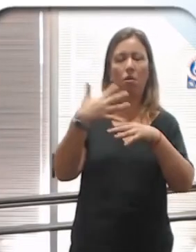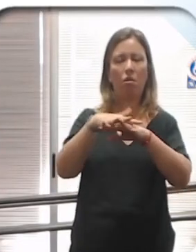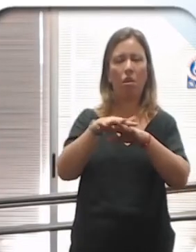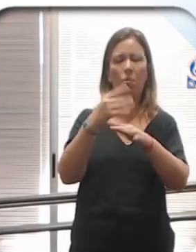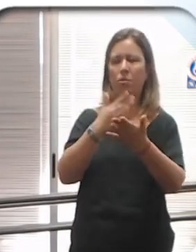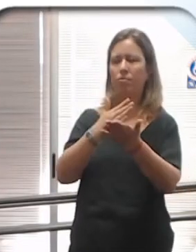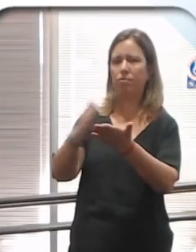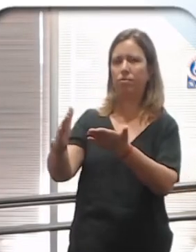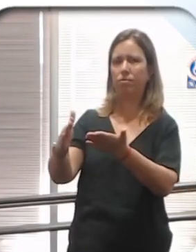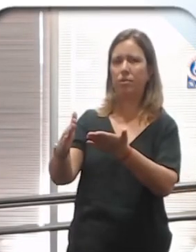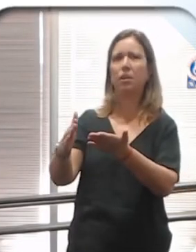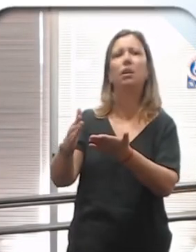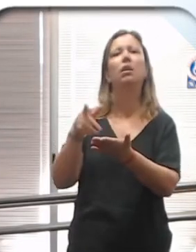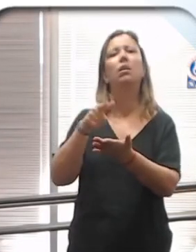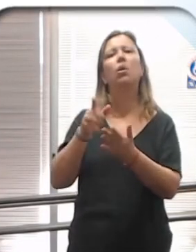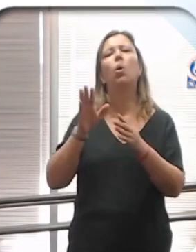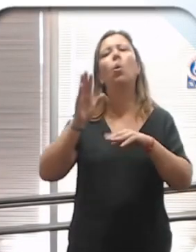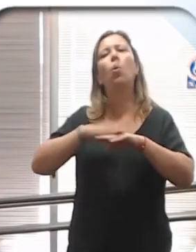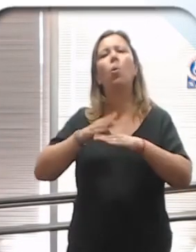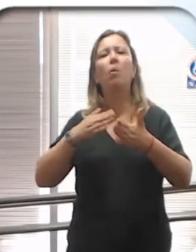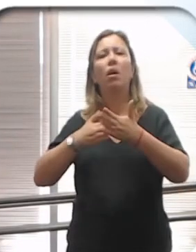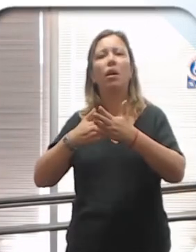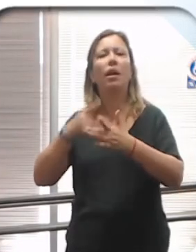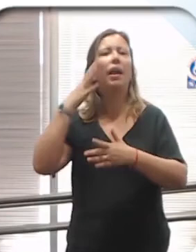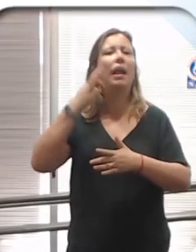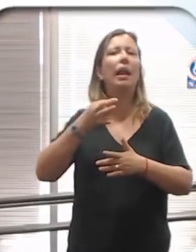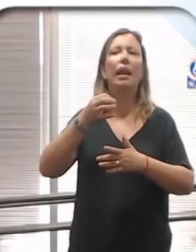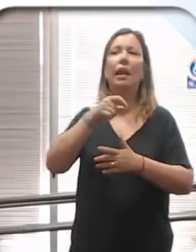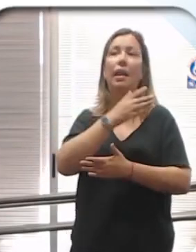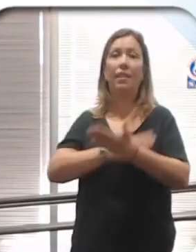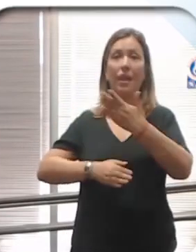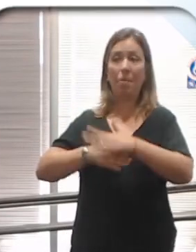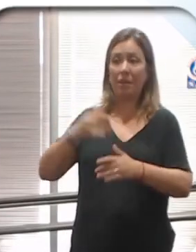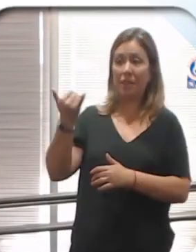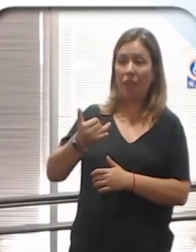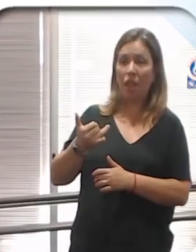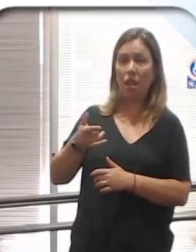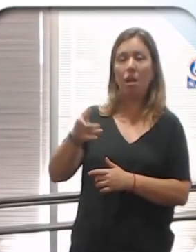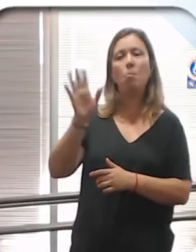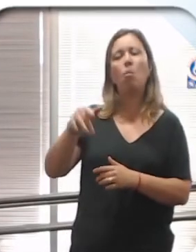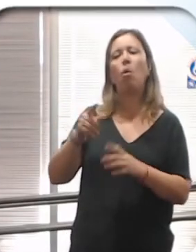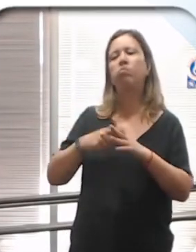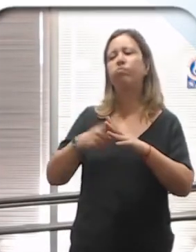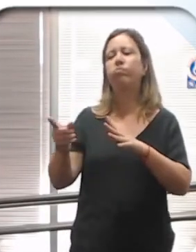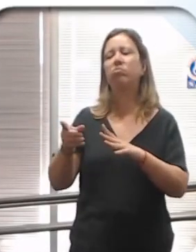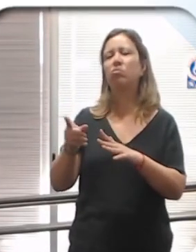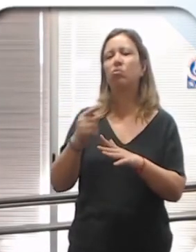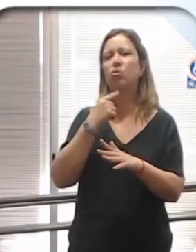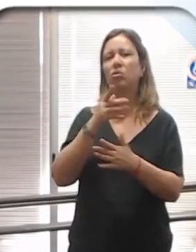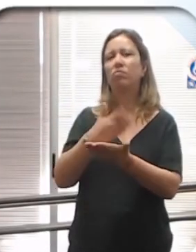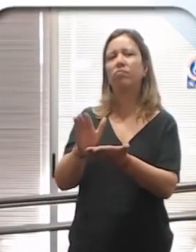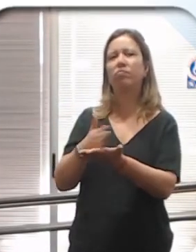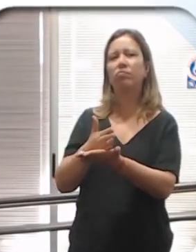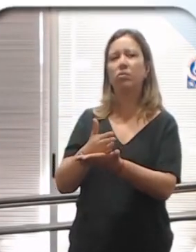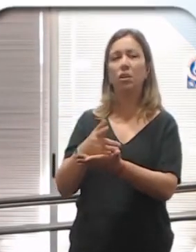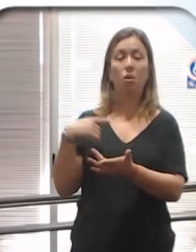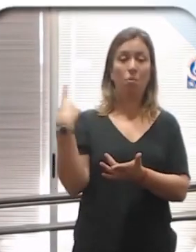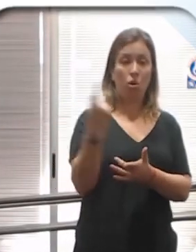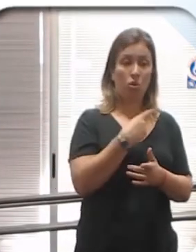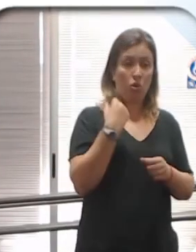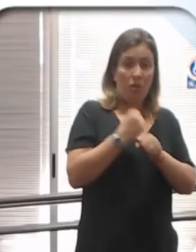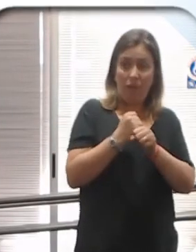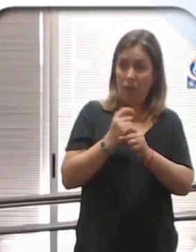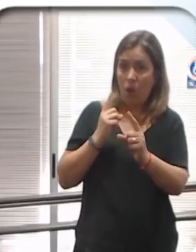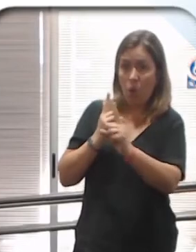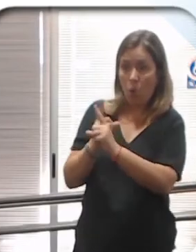es decir, por las barreras, seguimos creyendo que las personas en situación de discapacidad son deficitarios. Pero cuando nosotros trabajamos con las propias